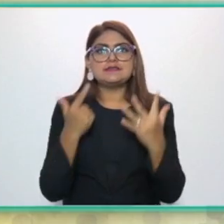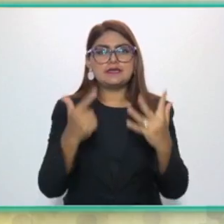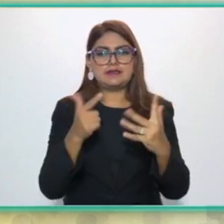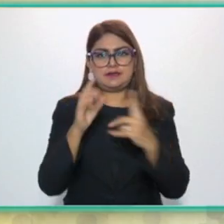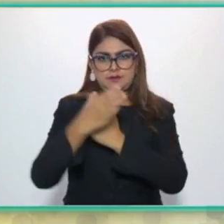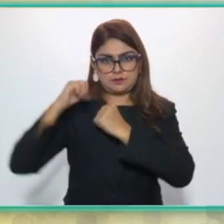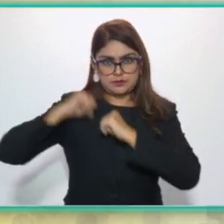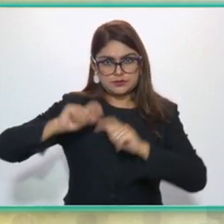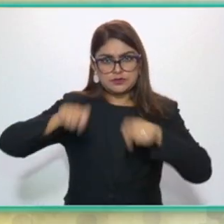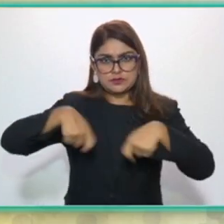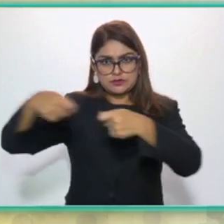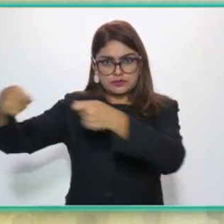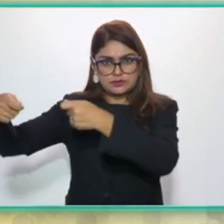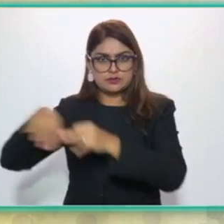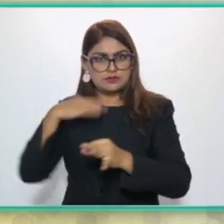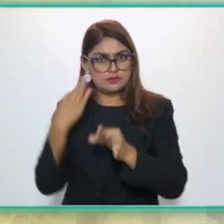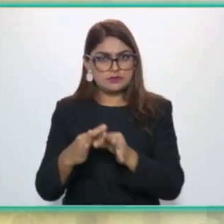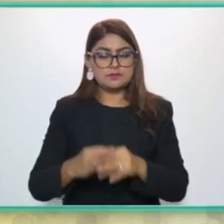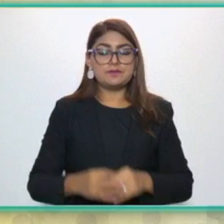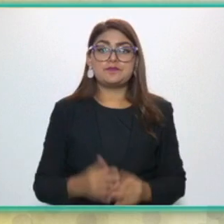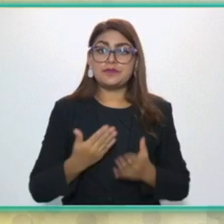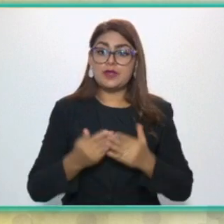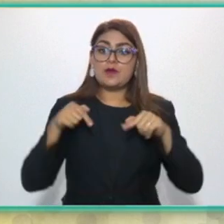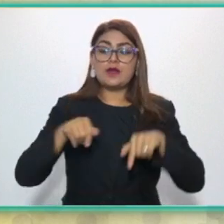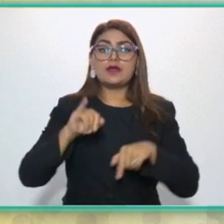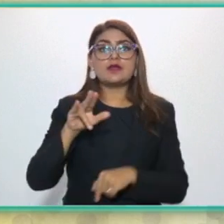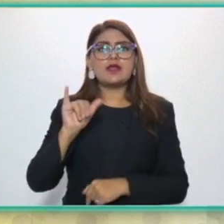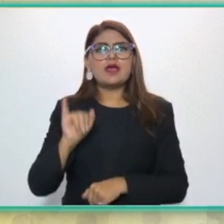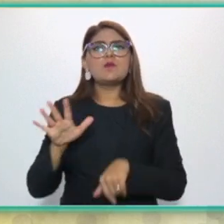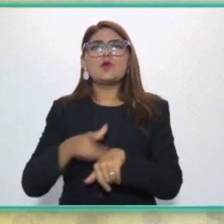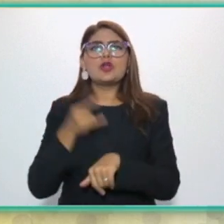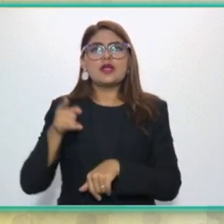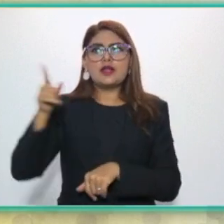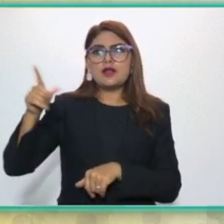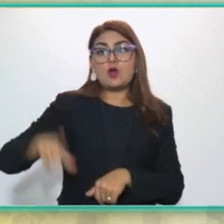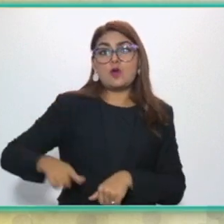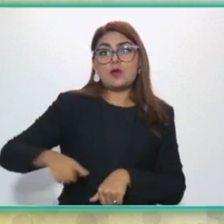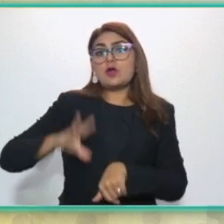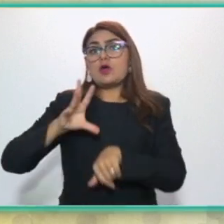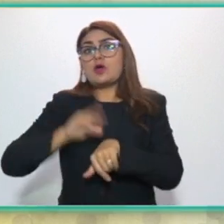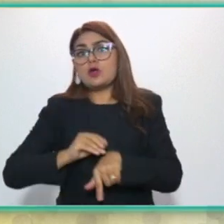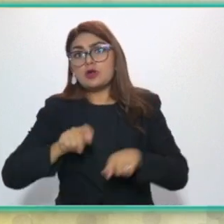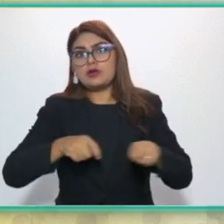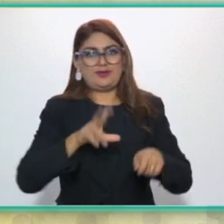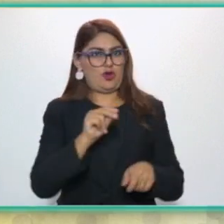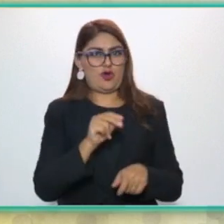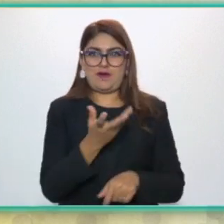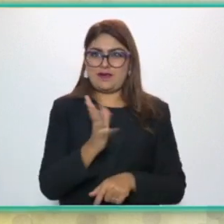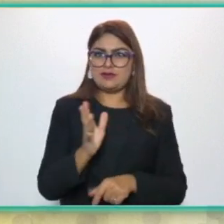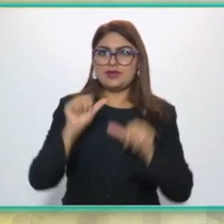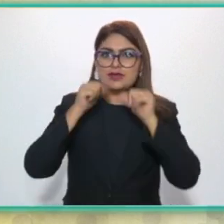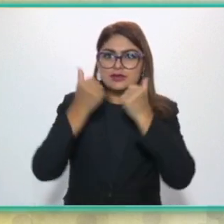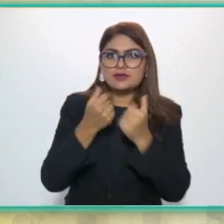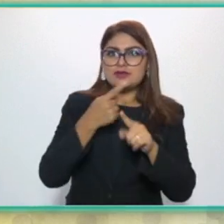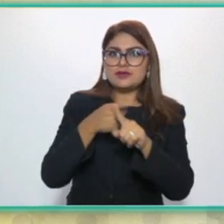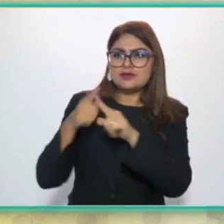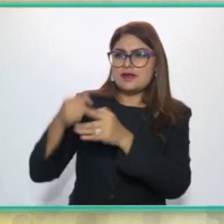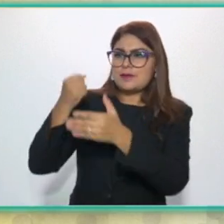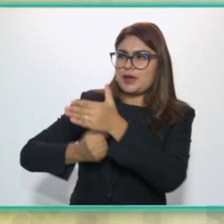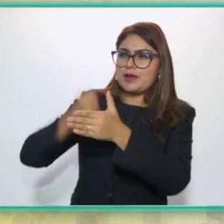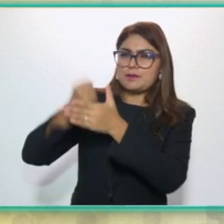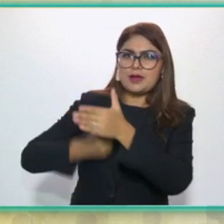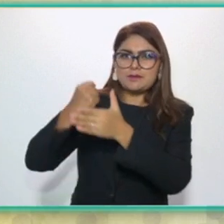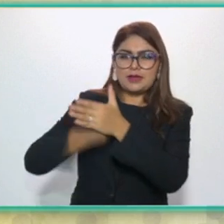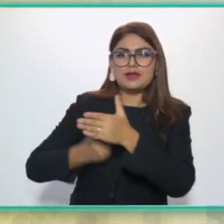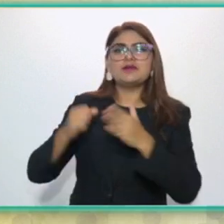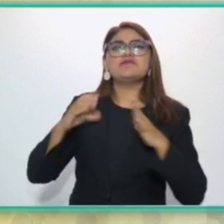Nuestro INAI no nació como una concesión de los gobiernos, sino como un logro de la sociedad civil. Nació como una institución que